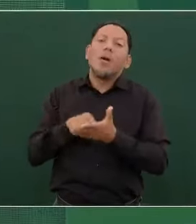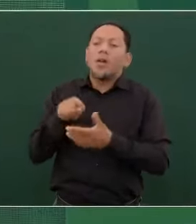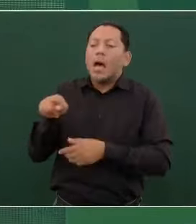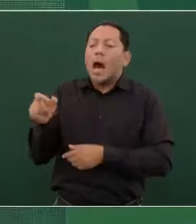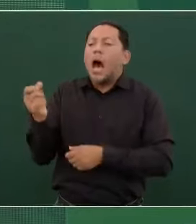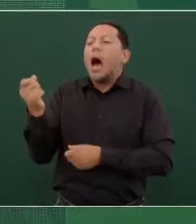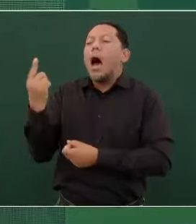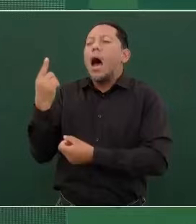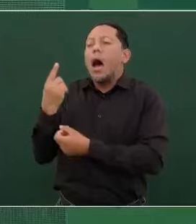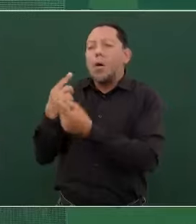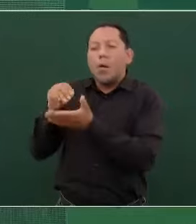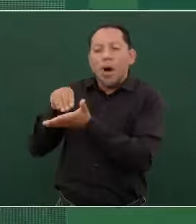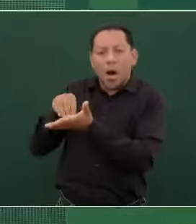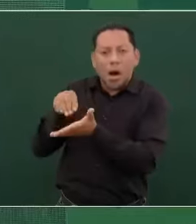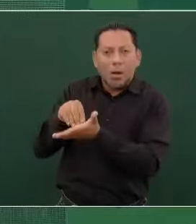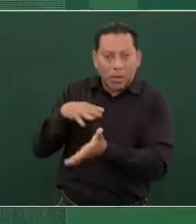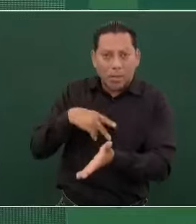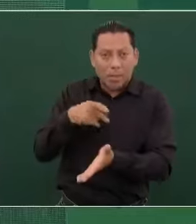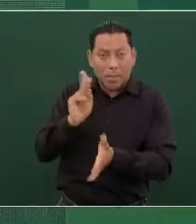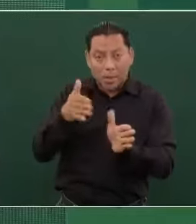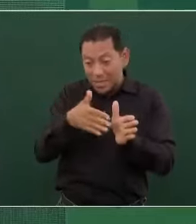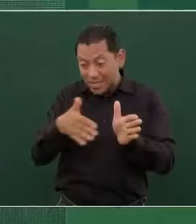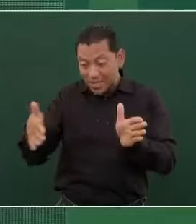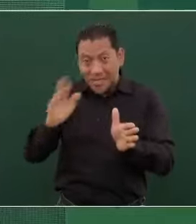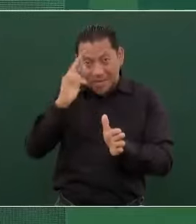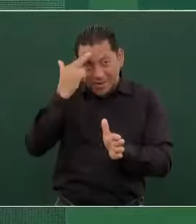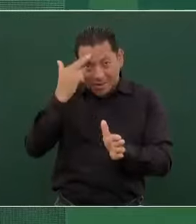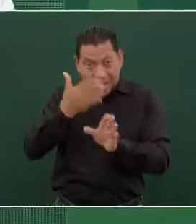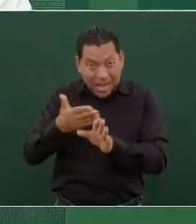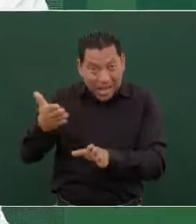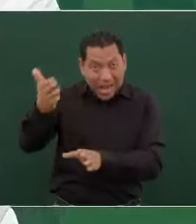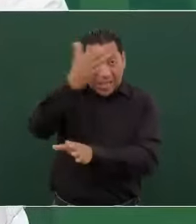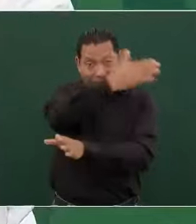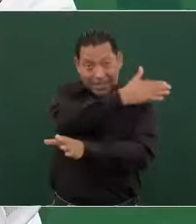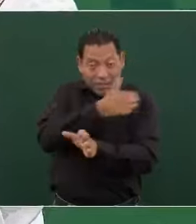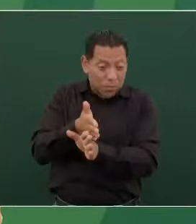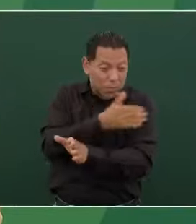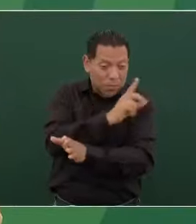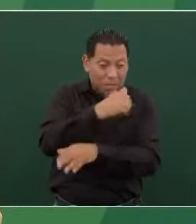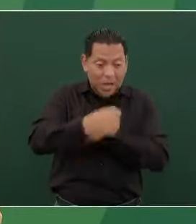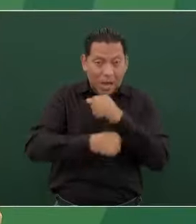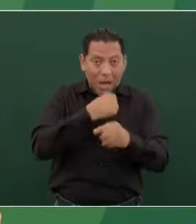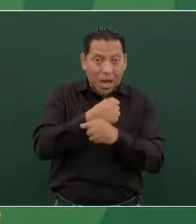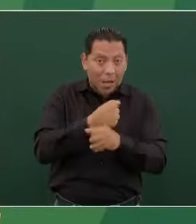Pero en estas temporadas era cuando empezaba la repartidera,